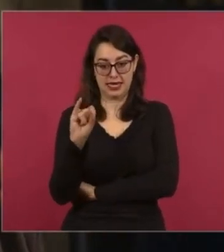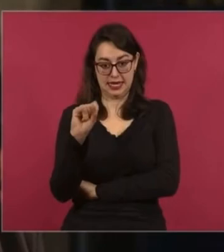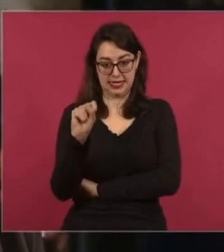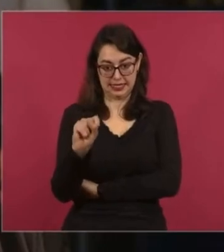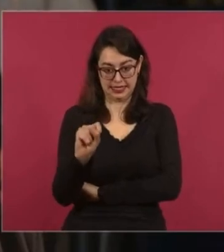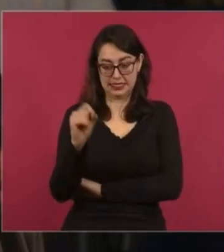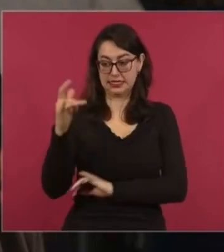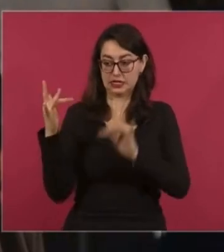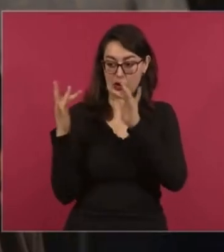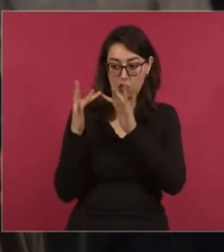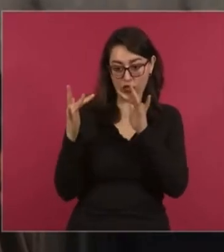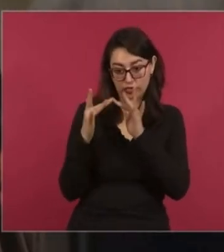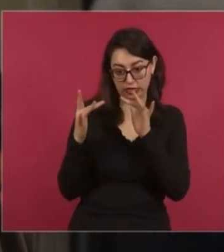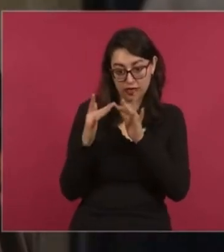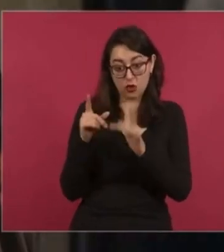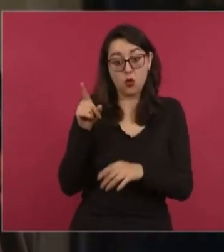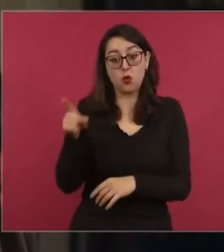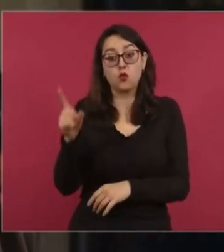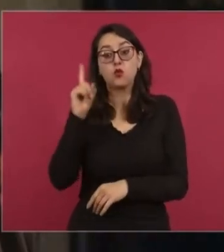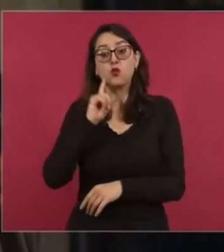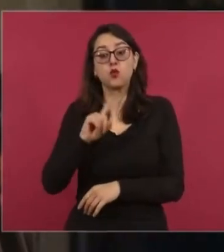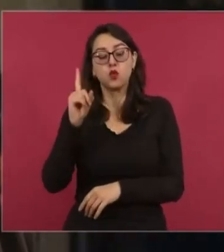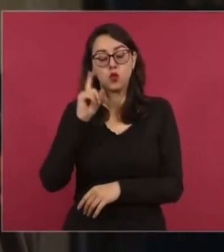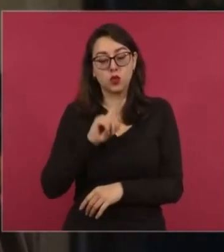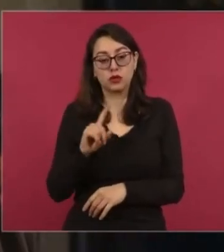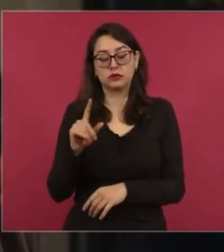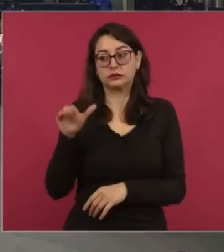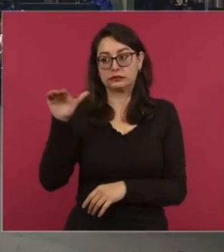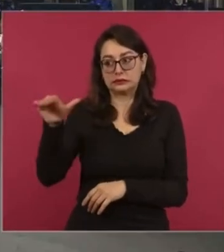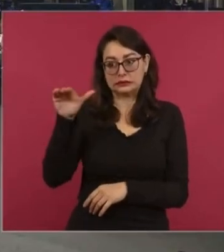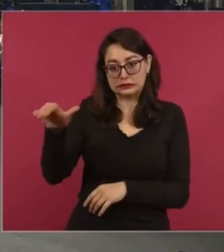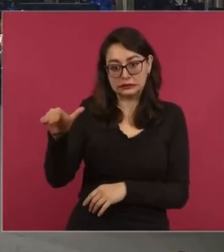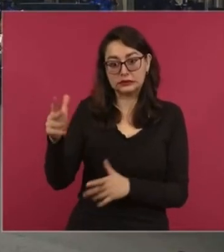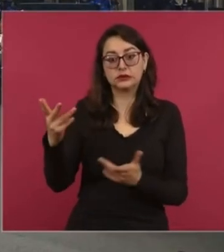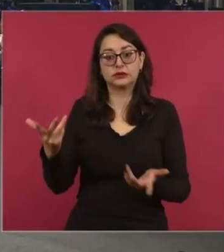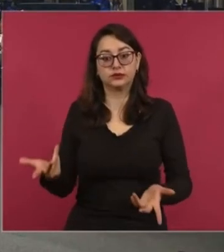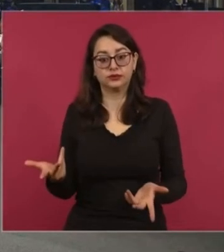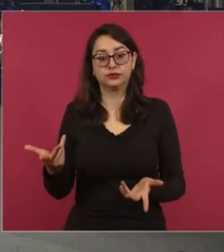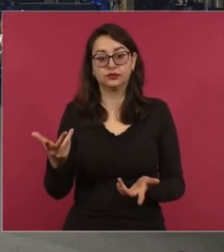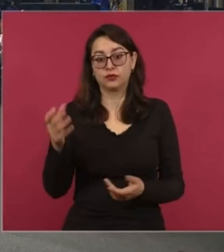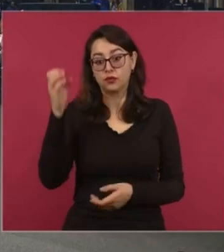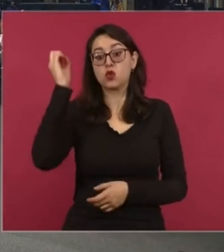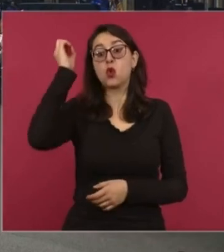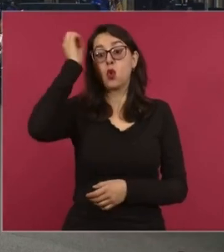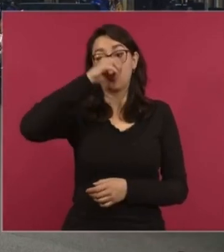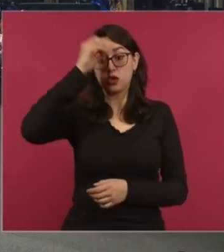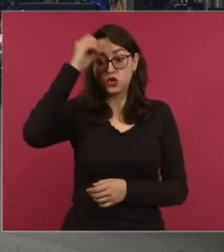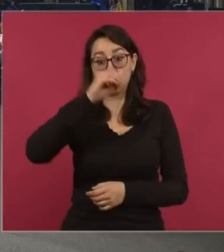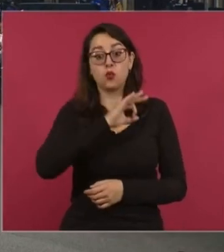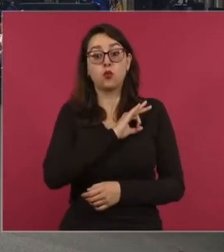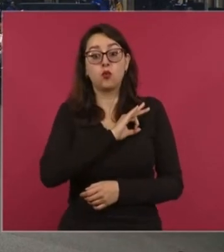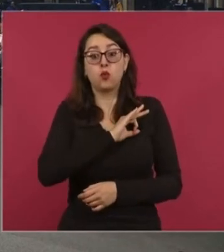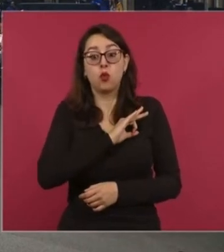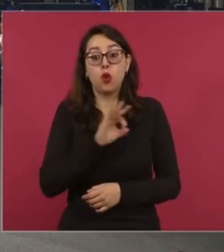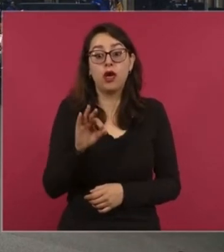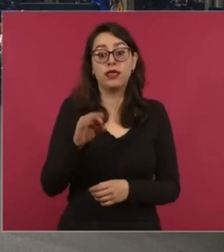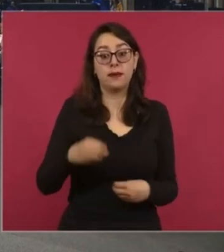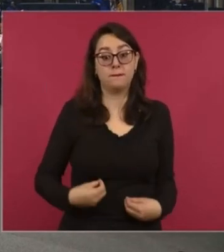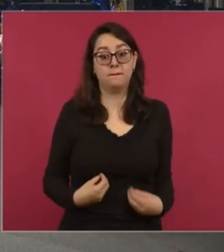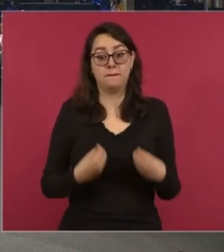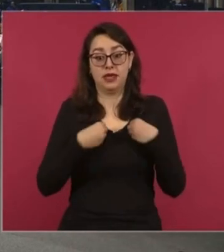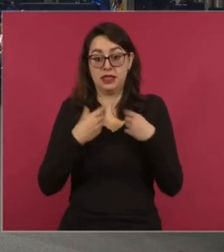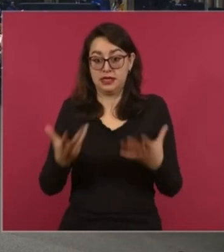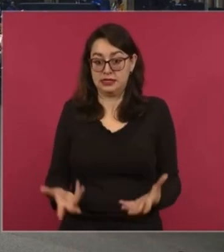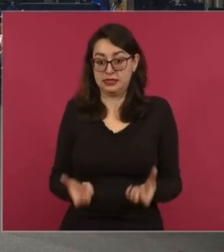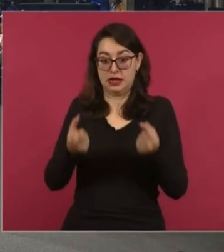Oficina General, que tenga en cuenta que una opinión positiva salvará muchas vidas. Y aunque digan que ya